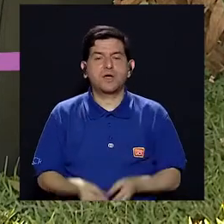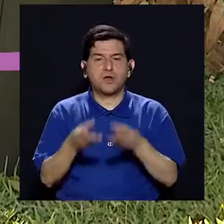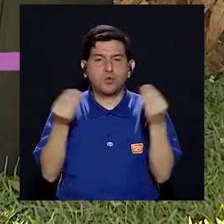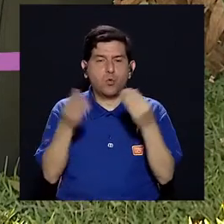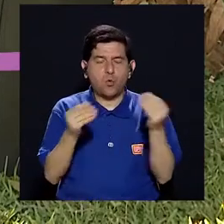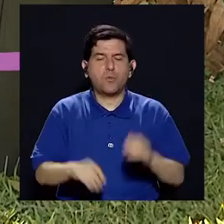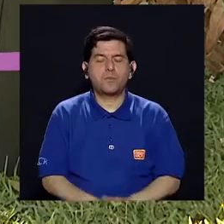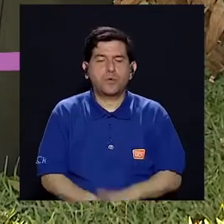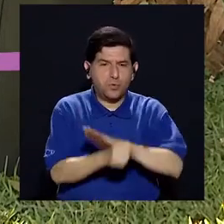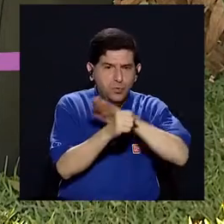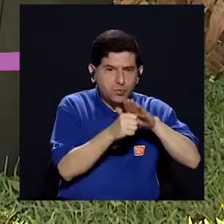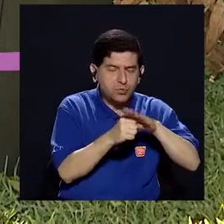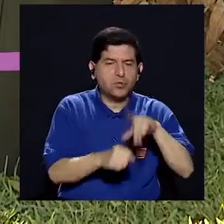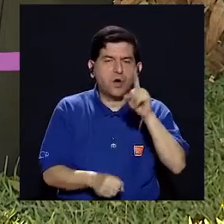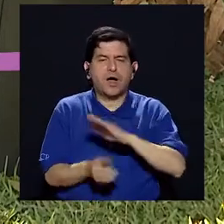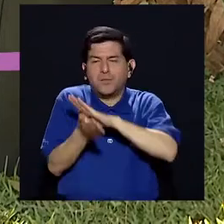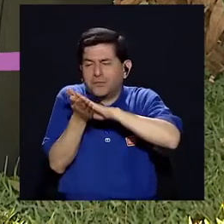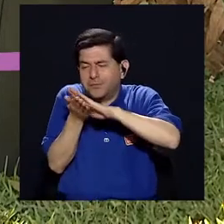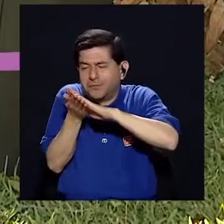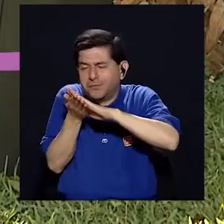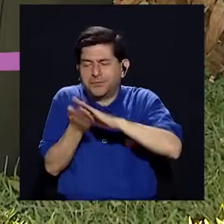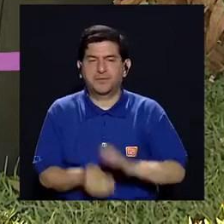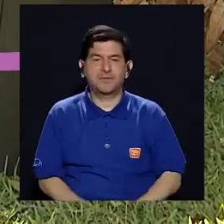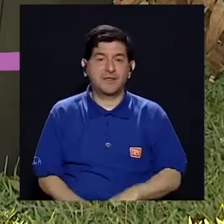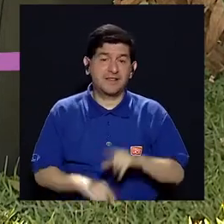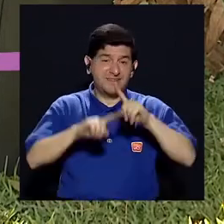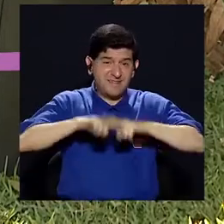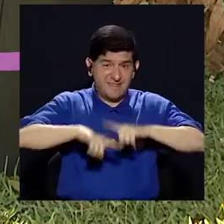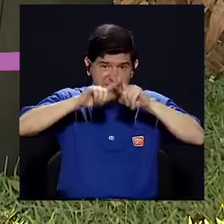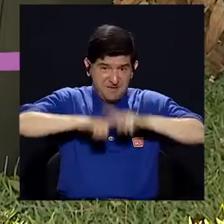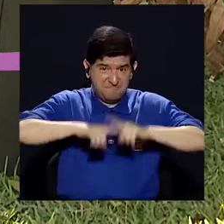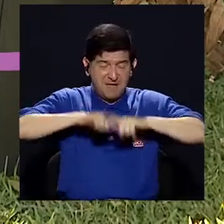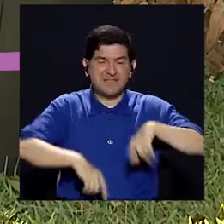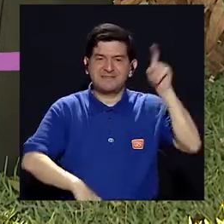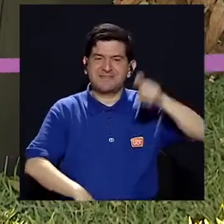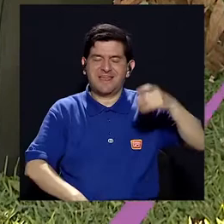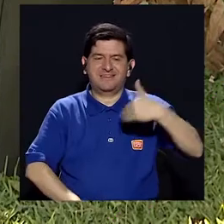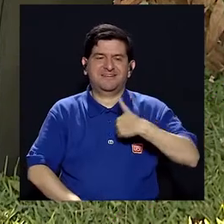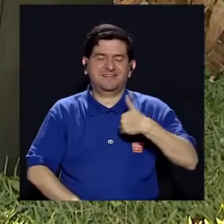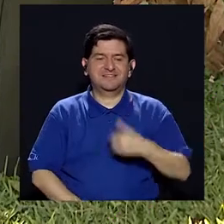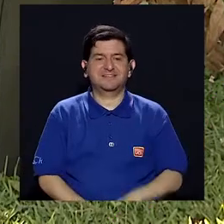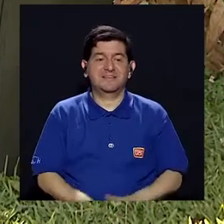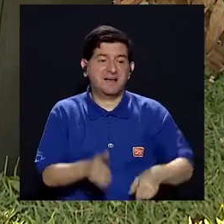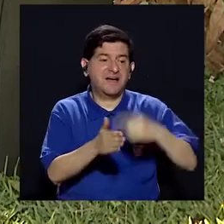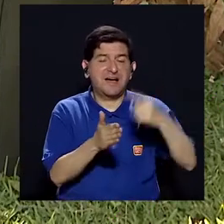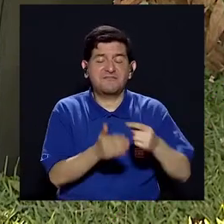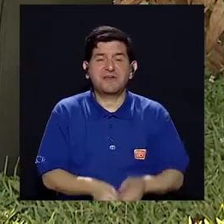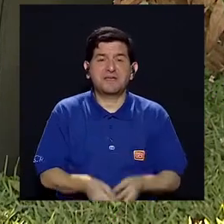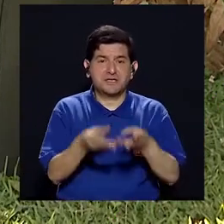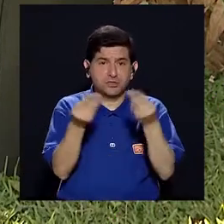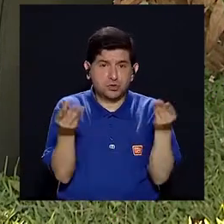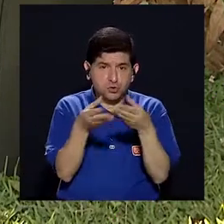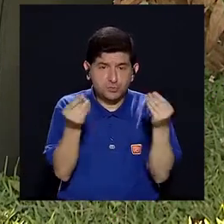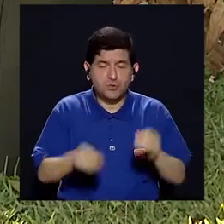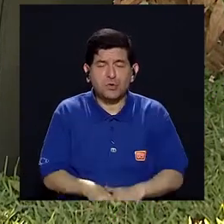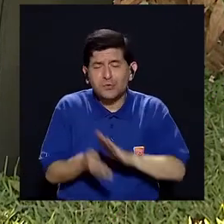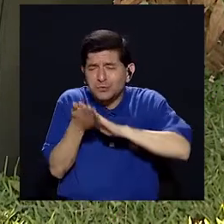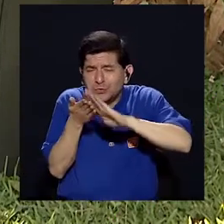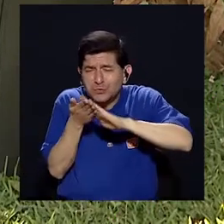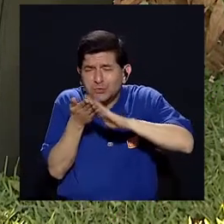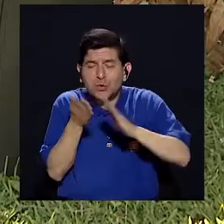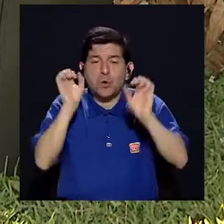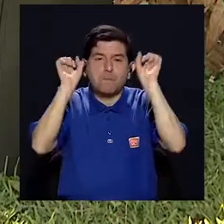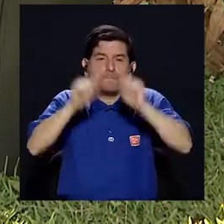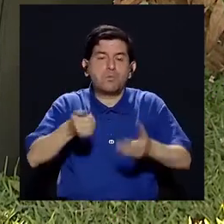comer un producto integral a comer un producto refinado. Entonces, también aquí va a depender de las necesidades, porque de vez en cuando comer un producto